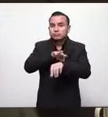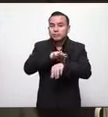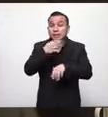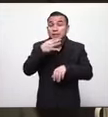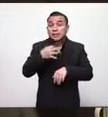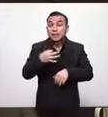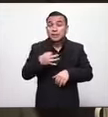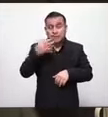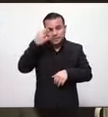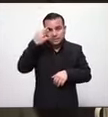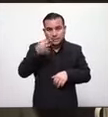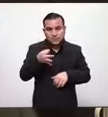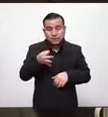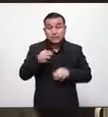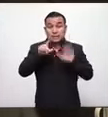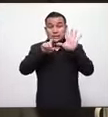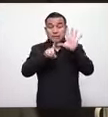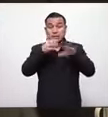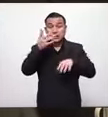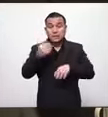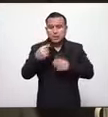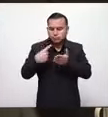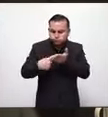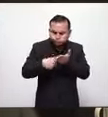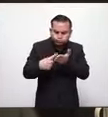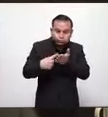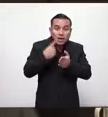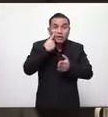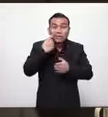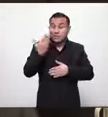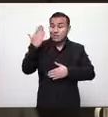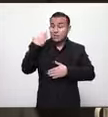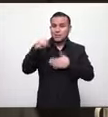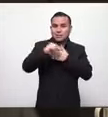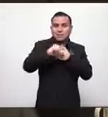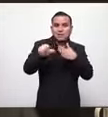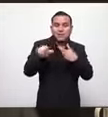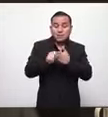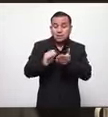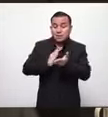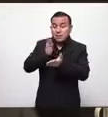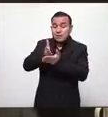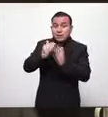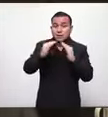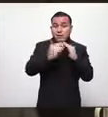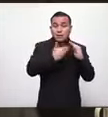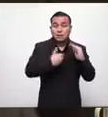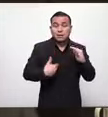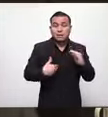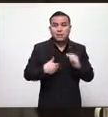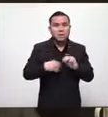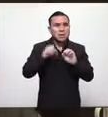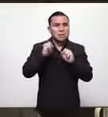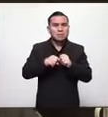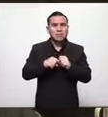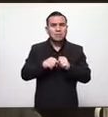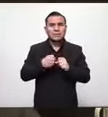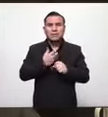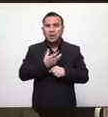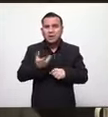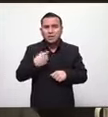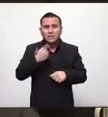créanme que durante esos seis días de negociación en la asamblea que por estar trabajando no pudieron ustedes estar